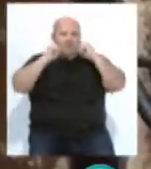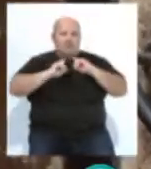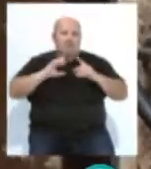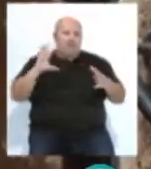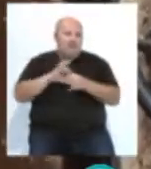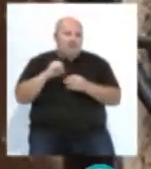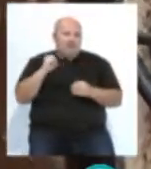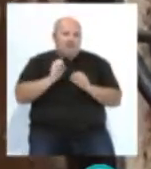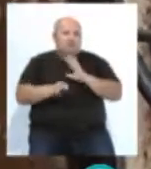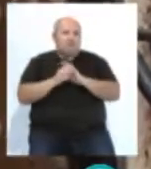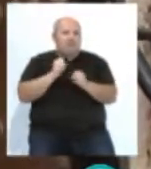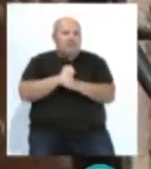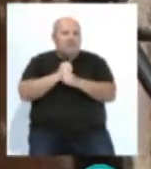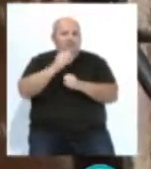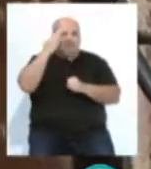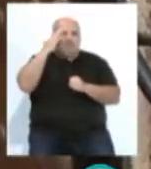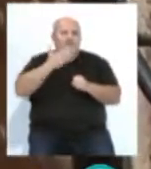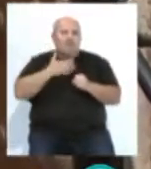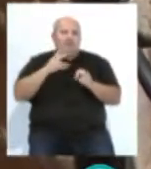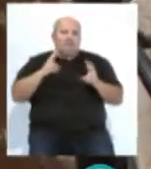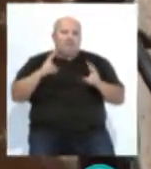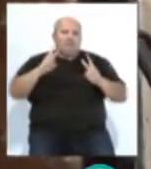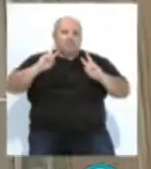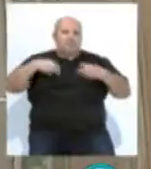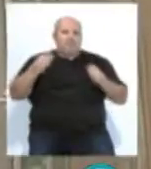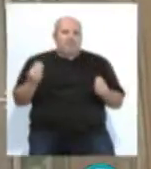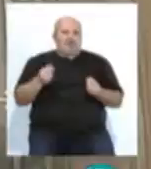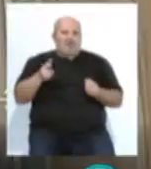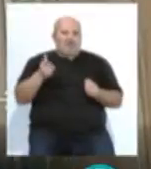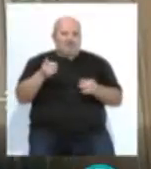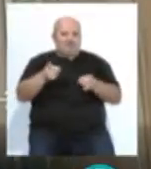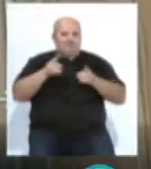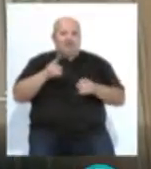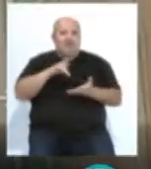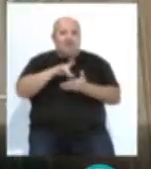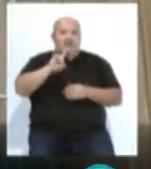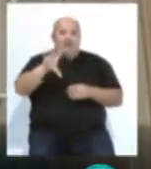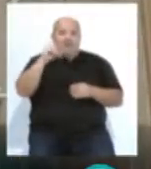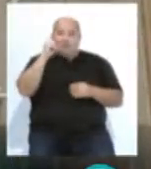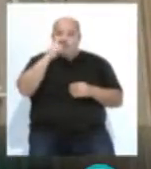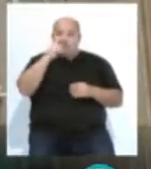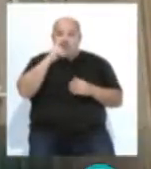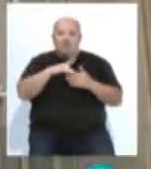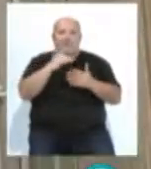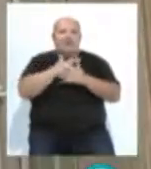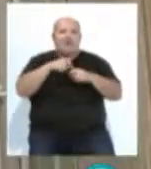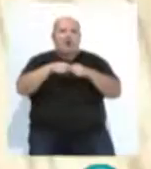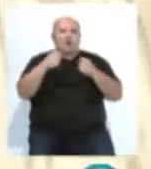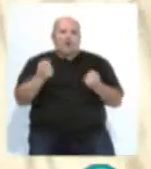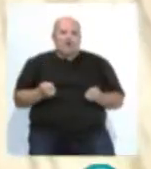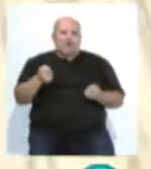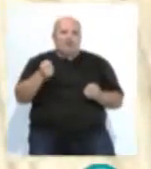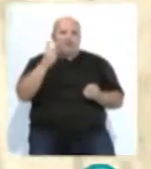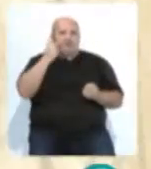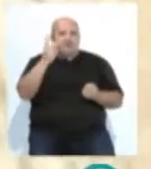archicofradía que continúa trabajando por revitalizar la corporación. El próximo 15 de junio será la Virgen del Rosario la